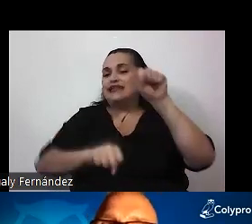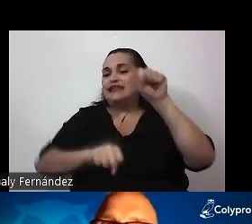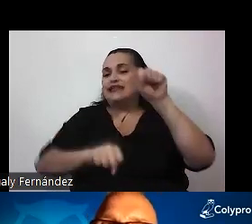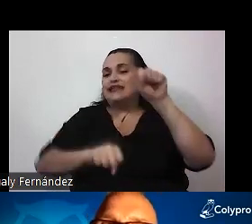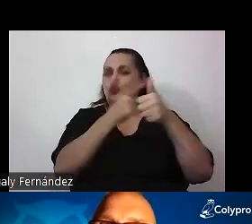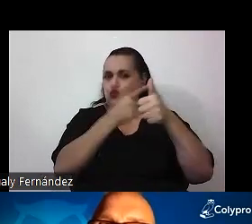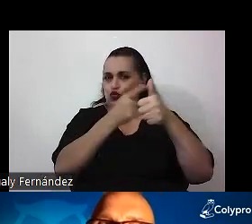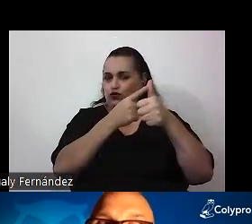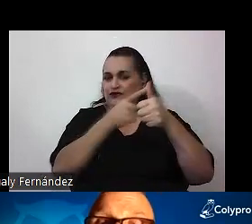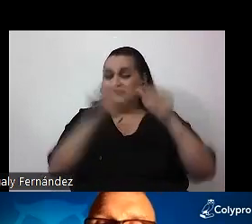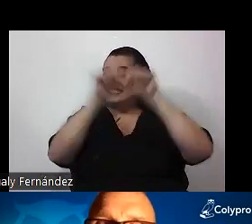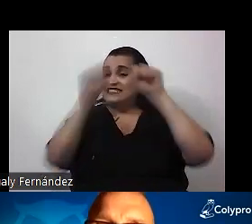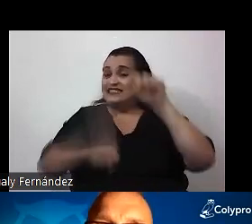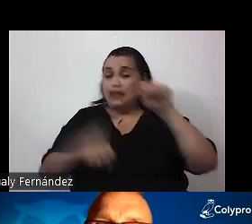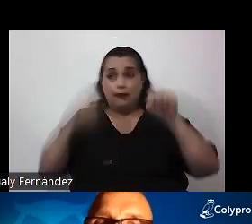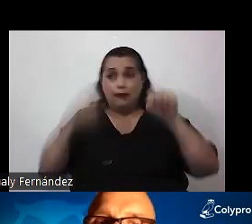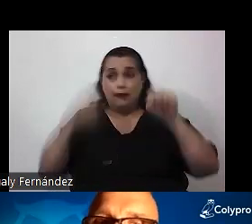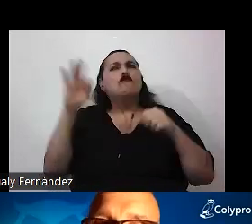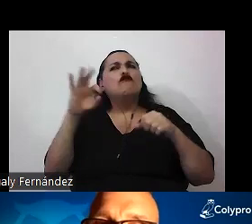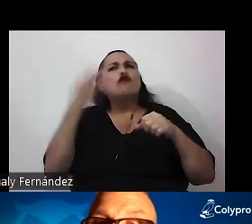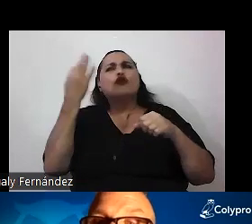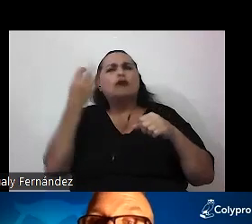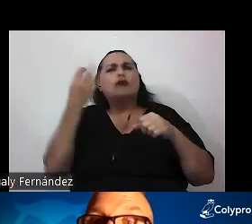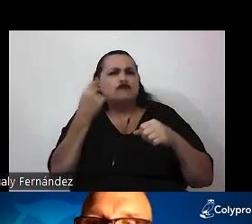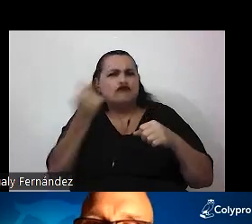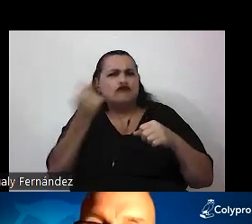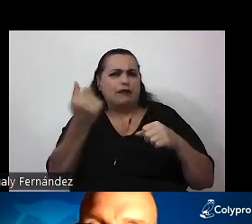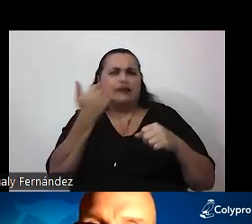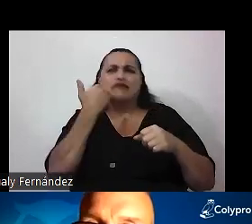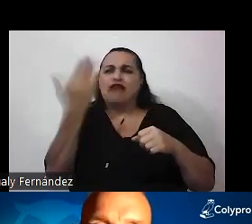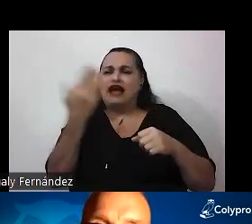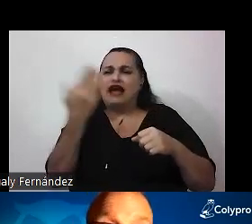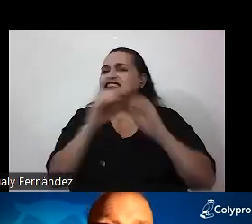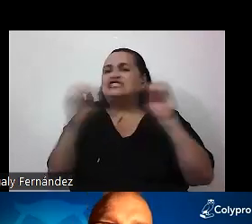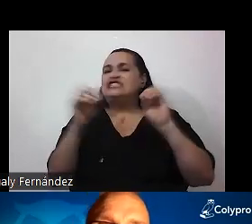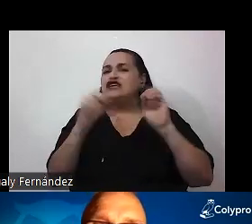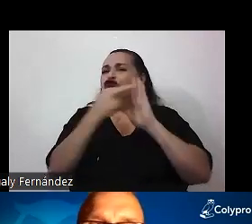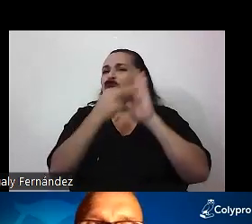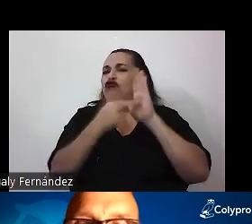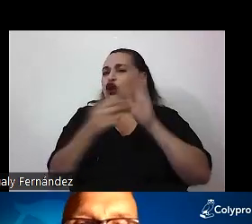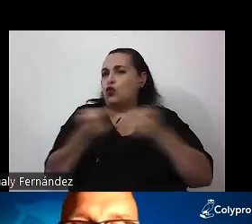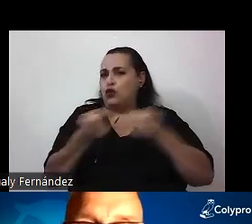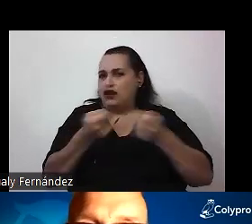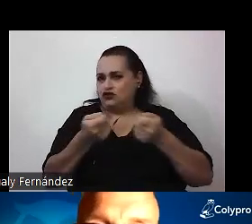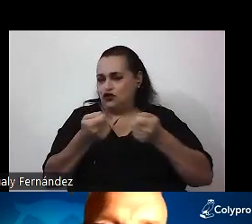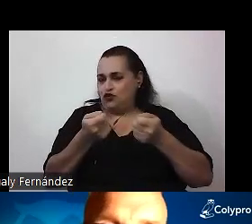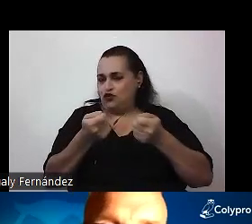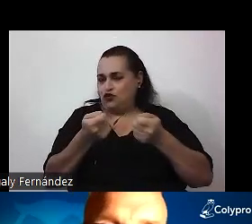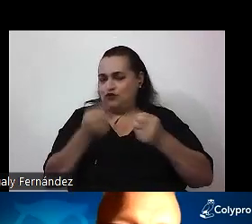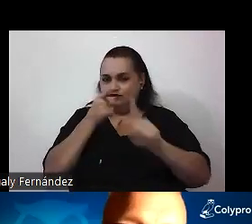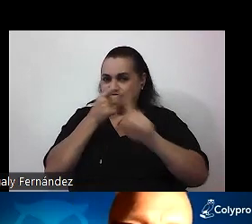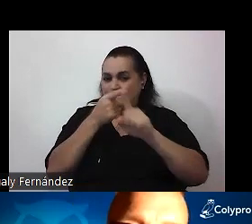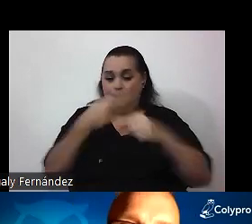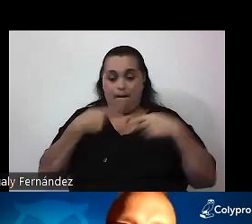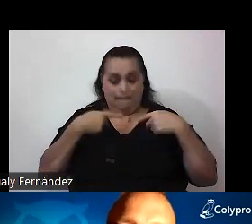que funciona de un modo rápido, fácil y poco regulado. Poco regulado en el sentido de que el sujeto no tiene